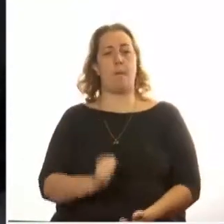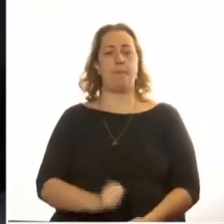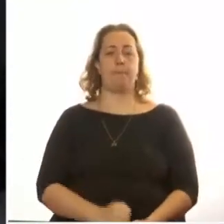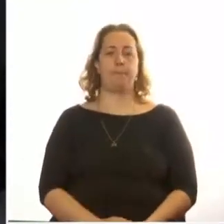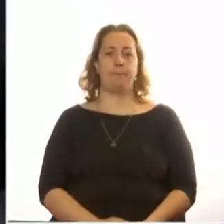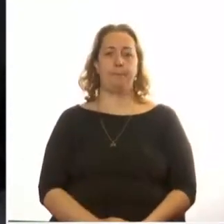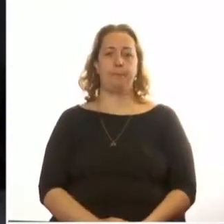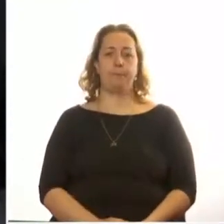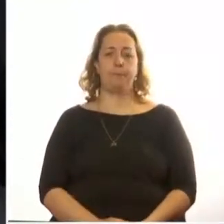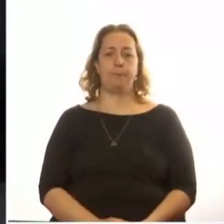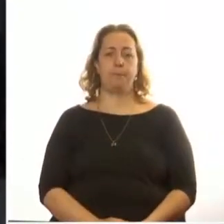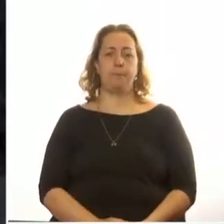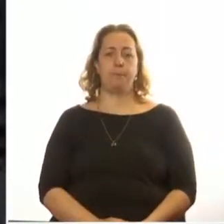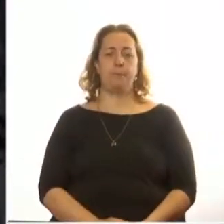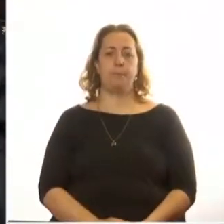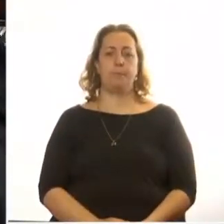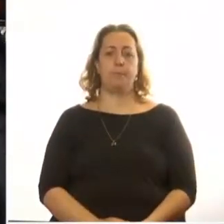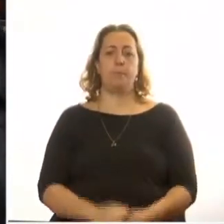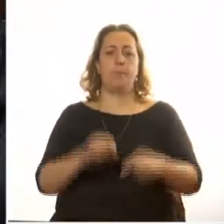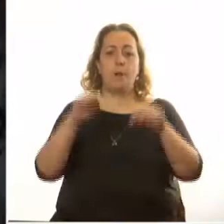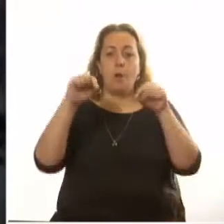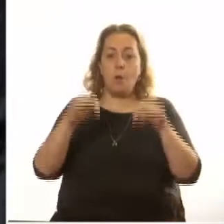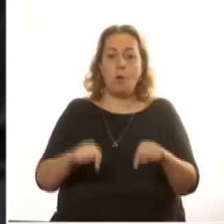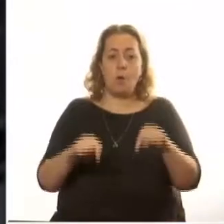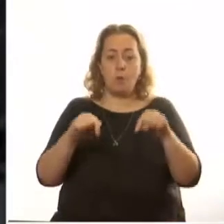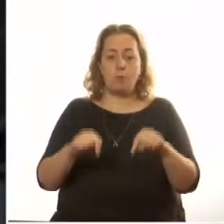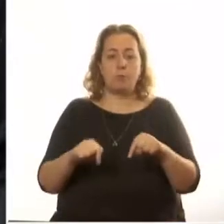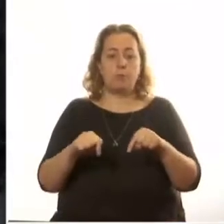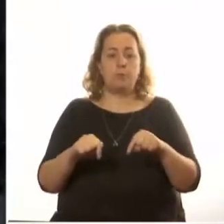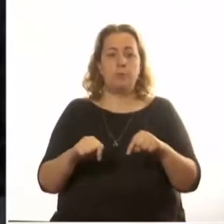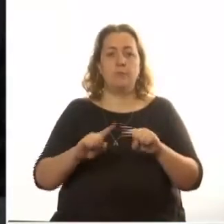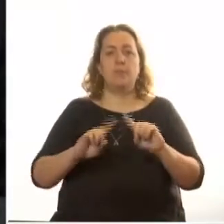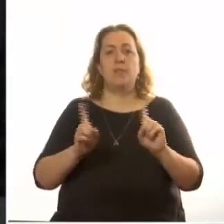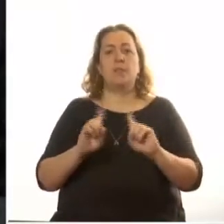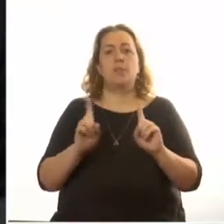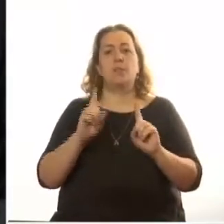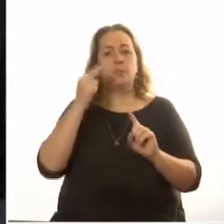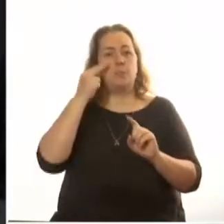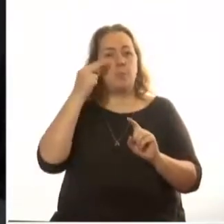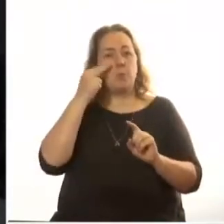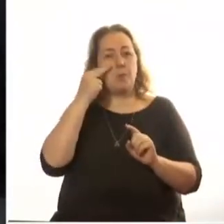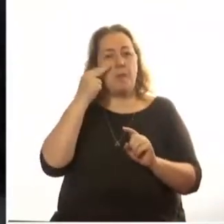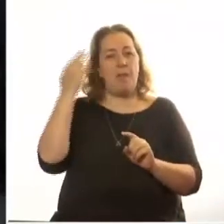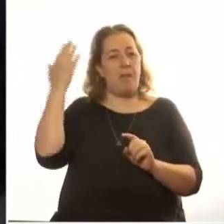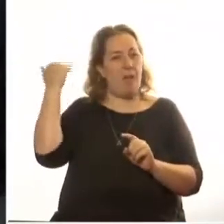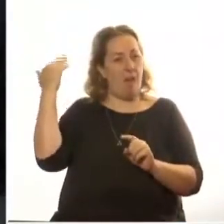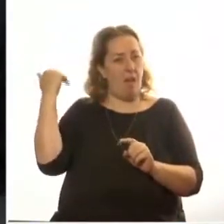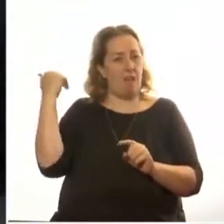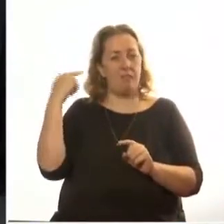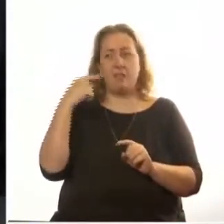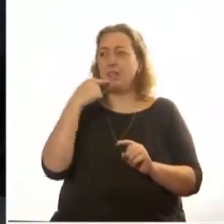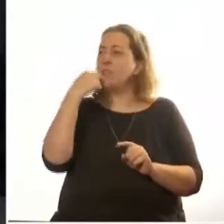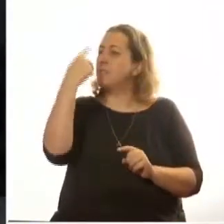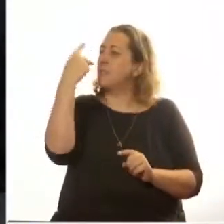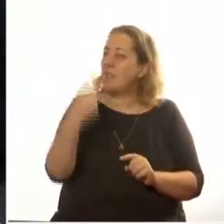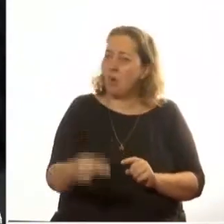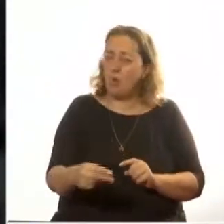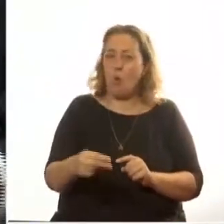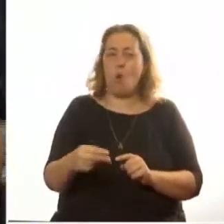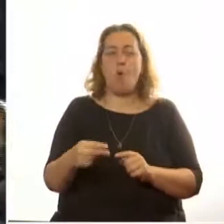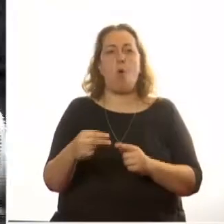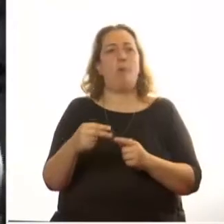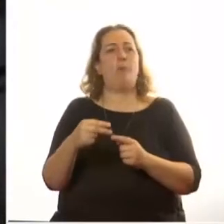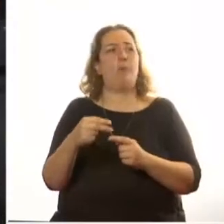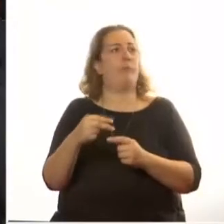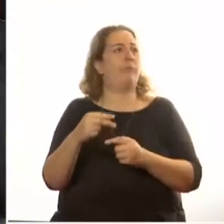que enfrenta hoy ya no los problemas del pasado, de la negación o la publicidad, que enfrenta